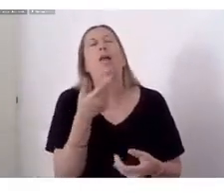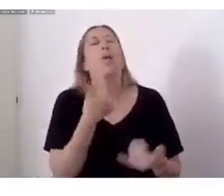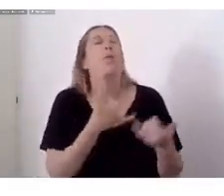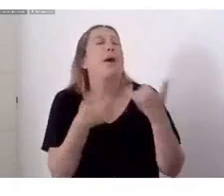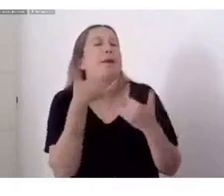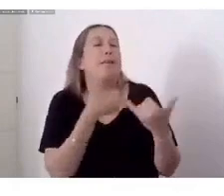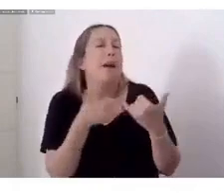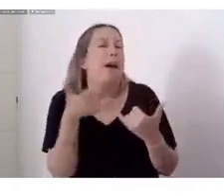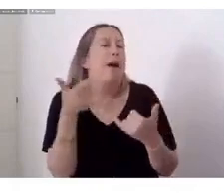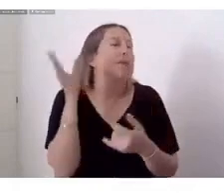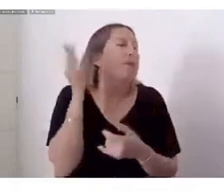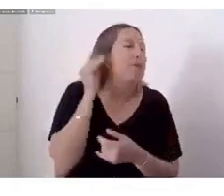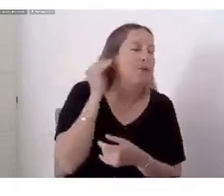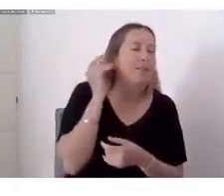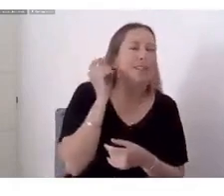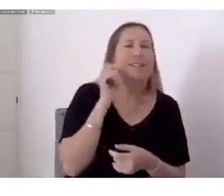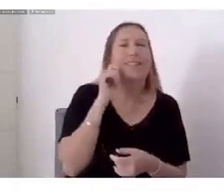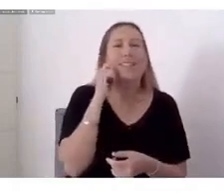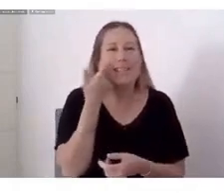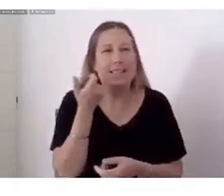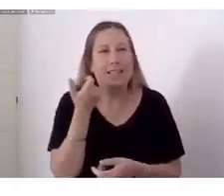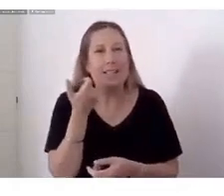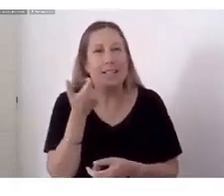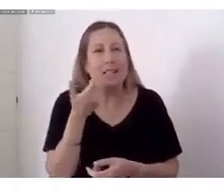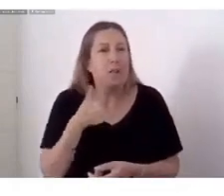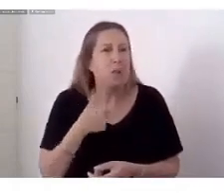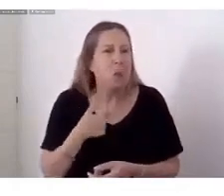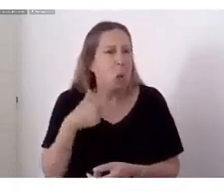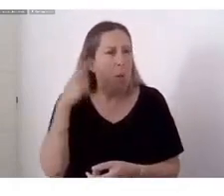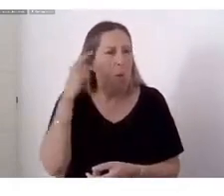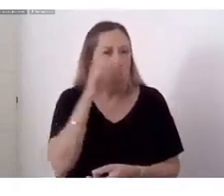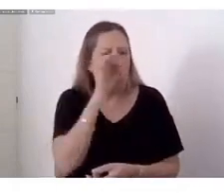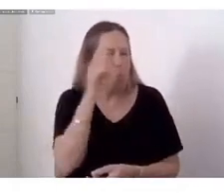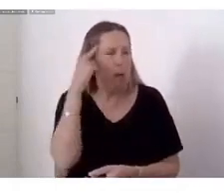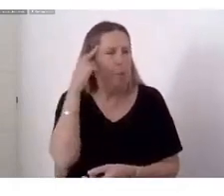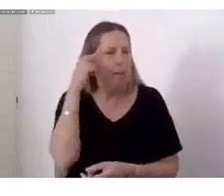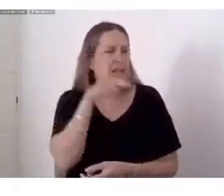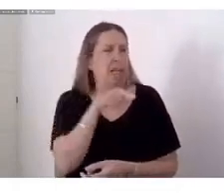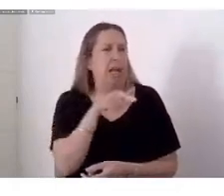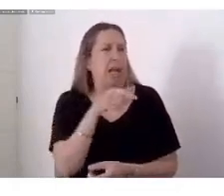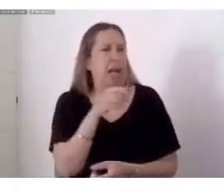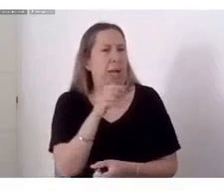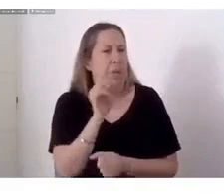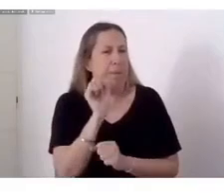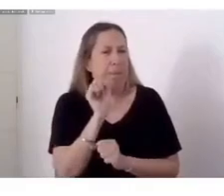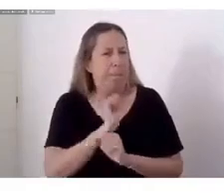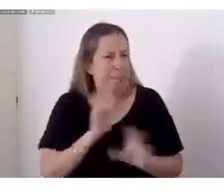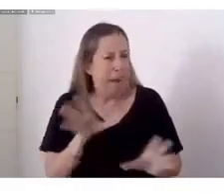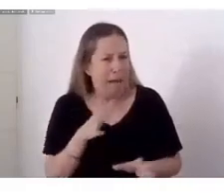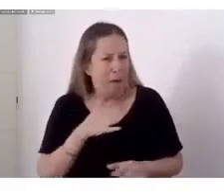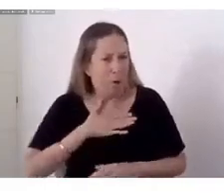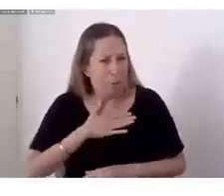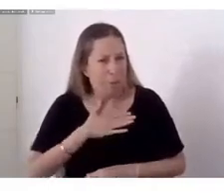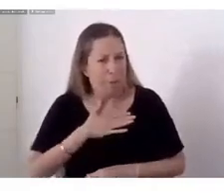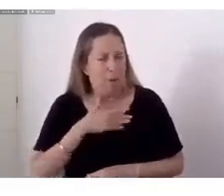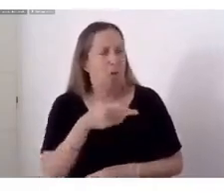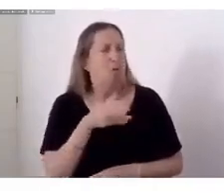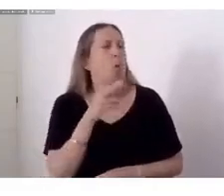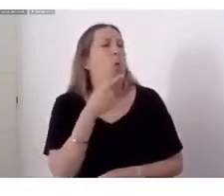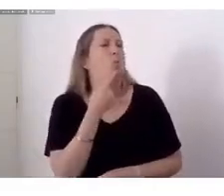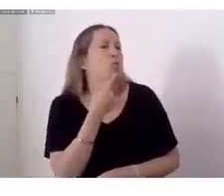creí que pudiese ser malvado Un muchacho tan correcto y